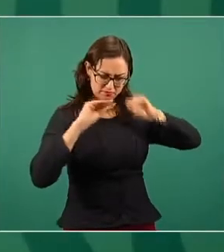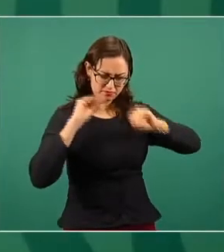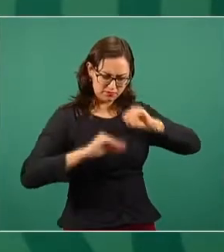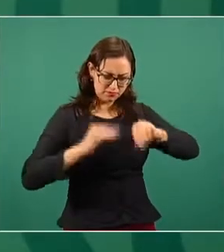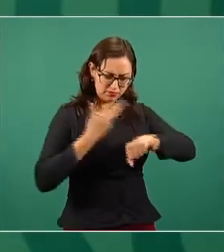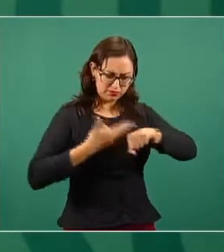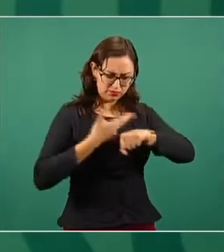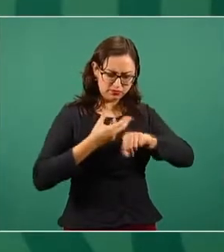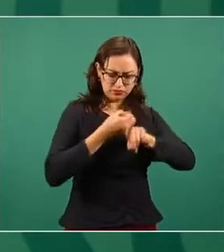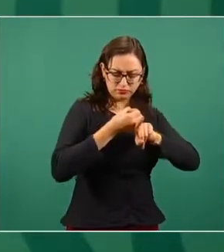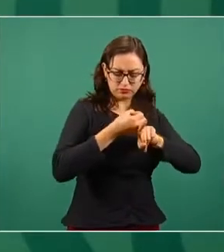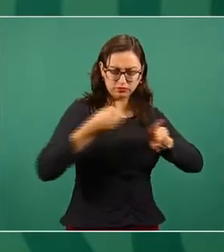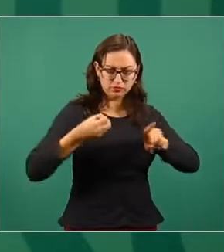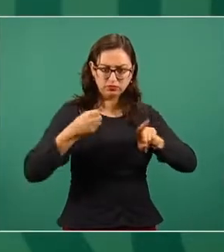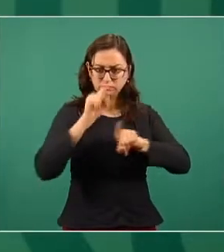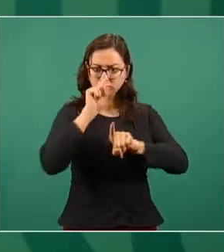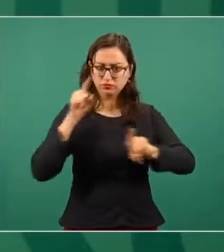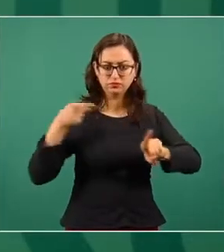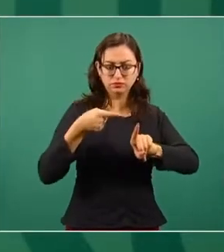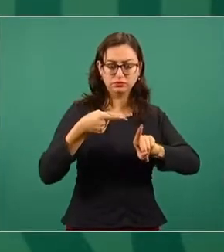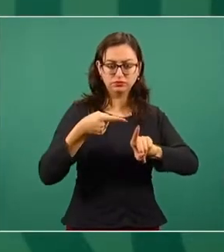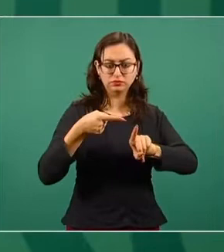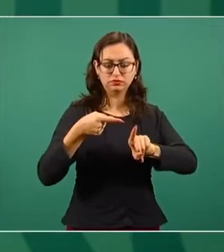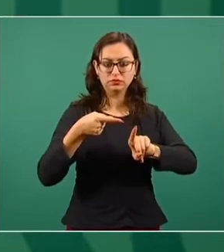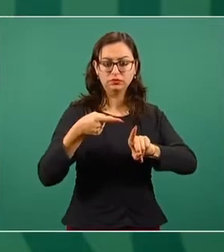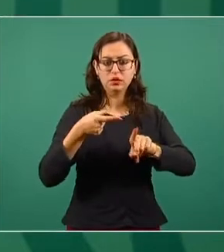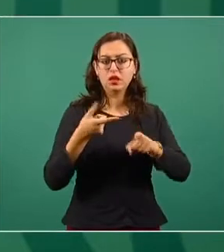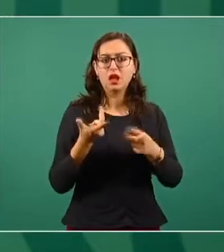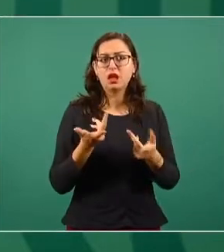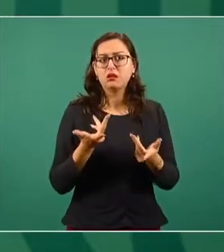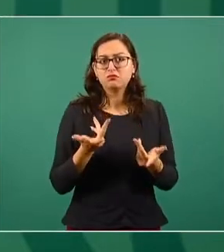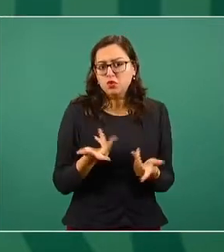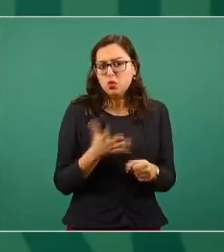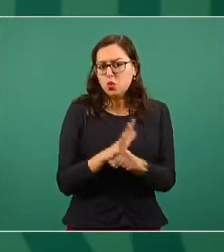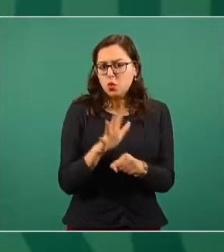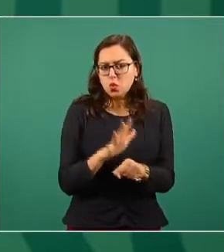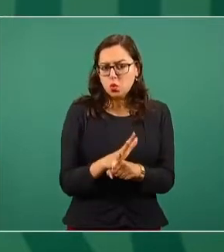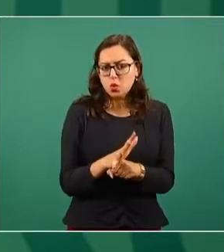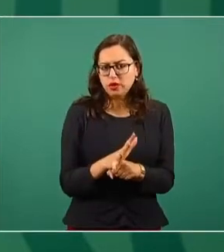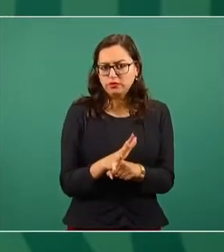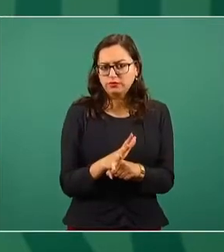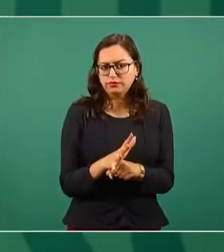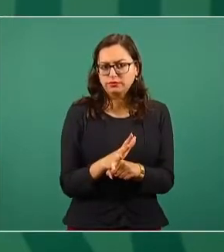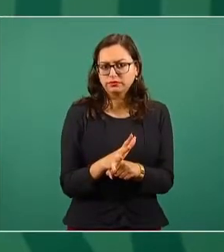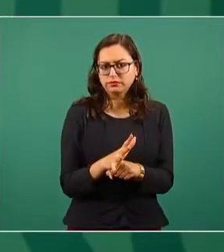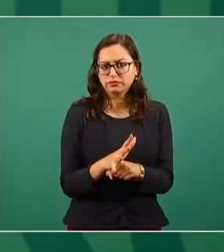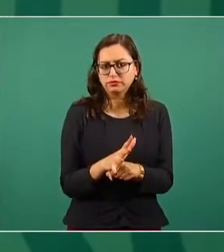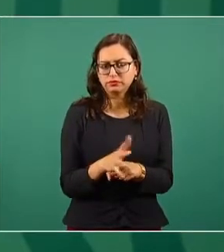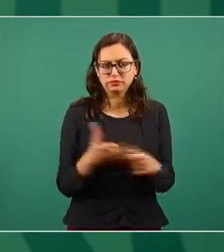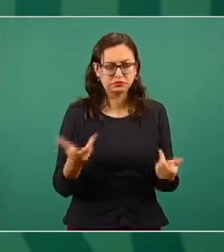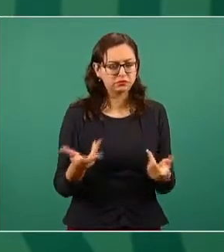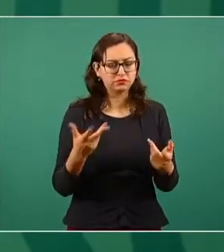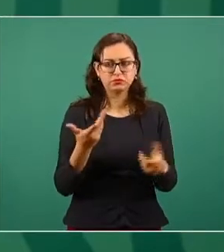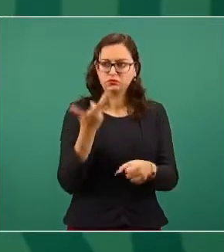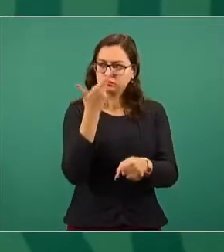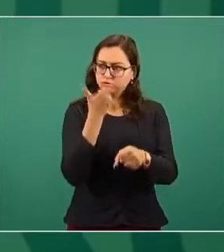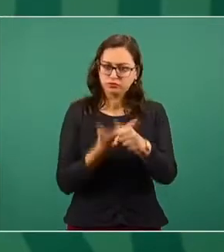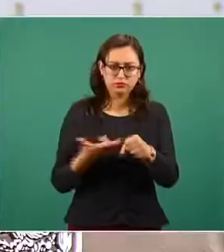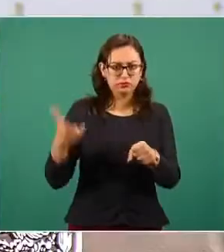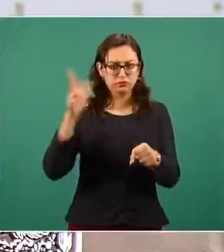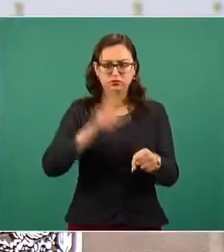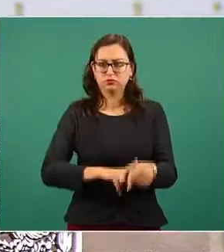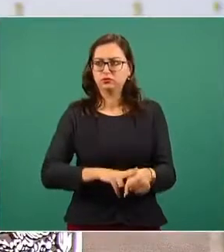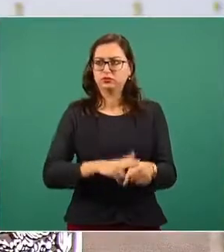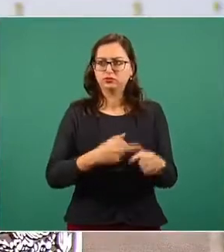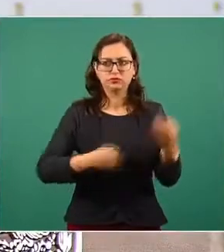Atención Médica, se centró, entre otras cosas, en el cero rechazos, que nadie se quede